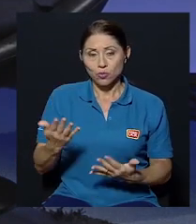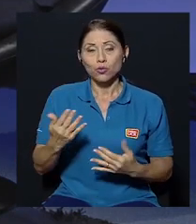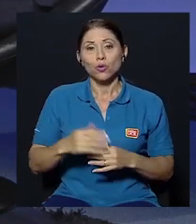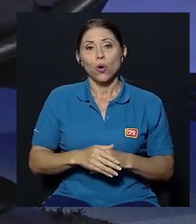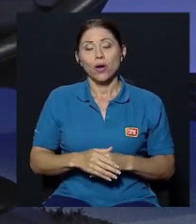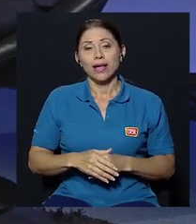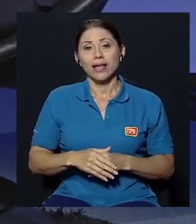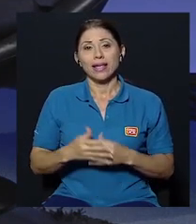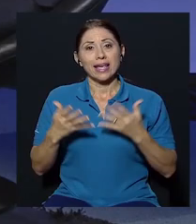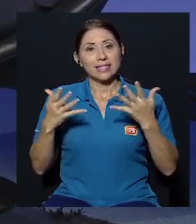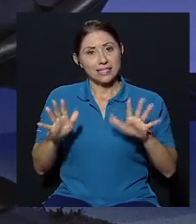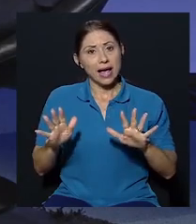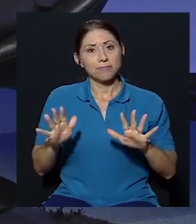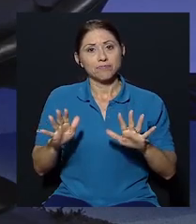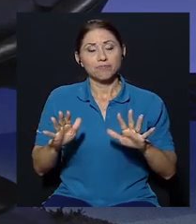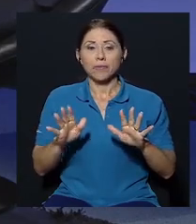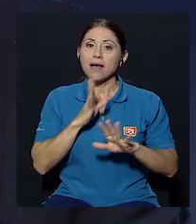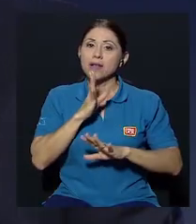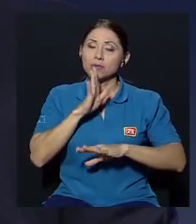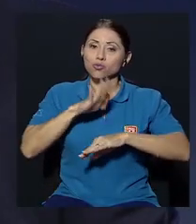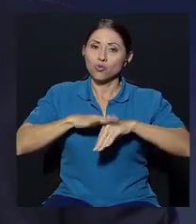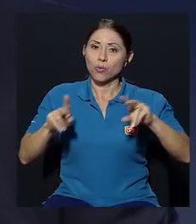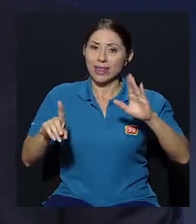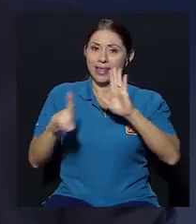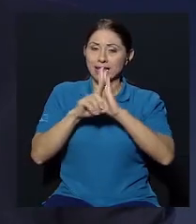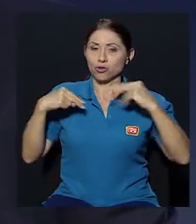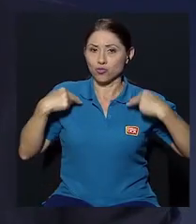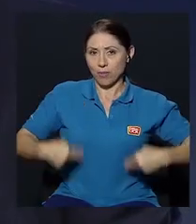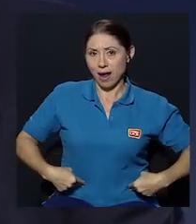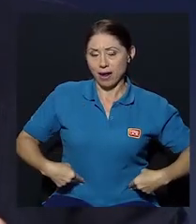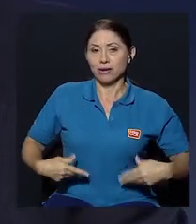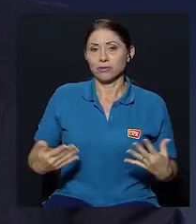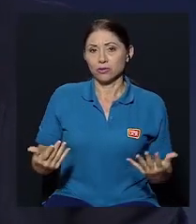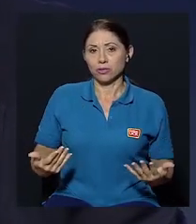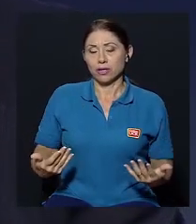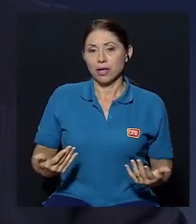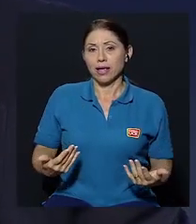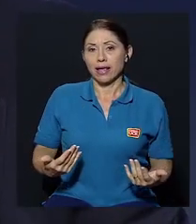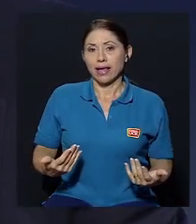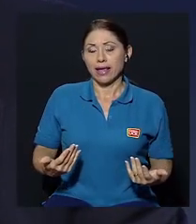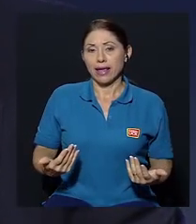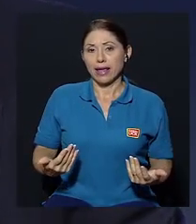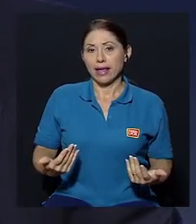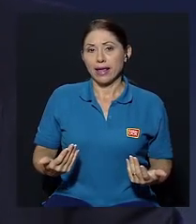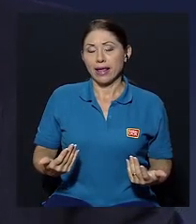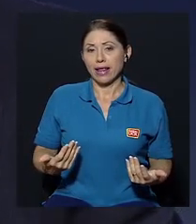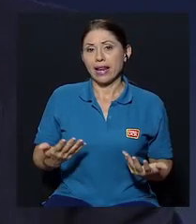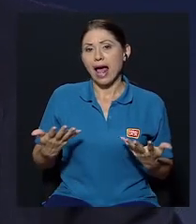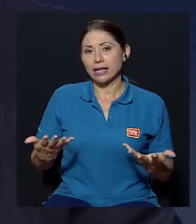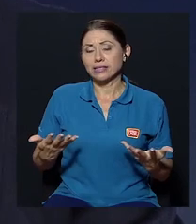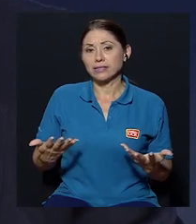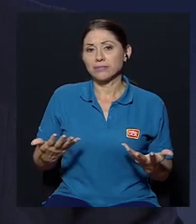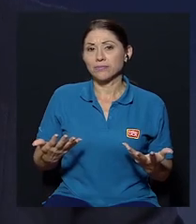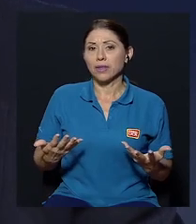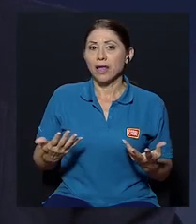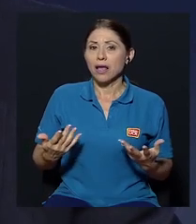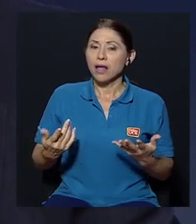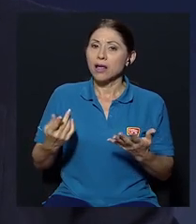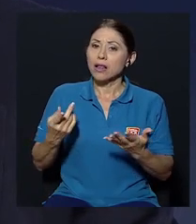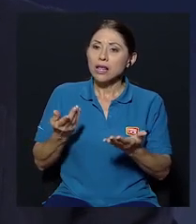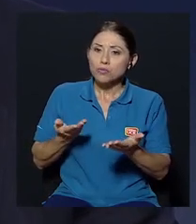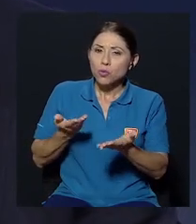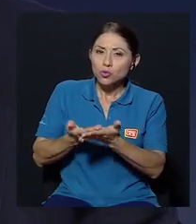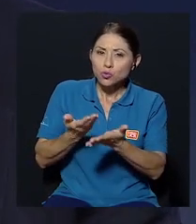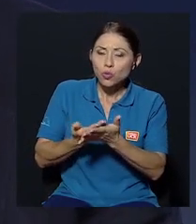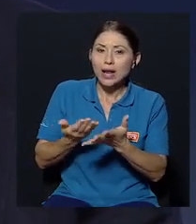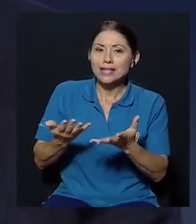equivocado y lo segundo es pues ya en términos de derechos humanos las posturas de ese de